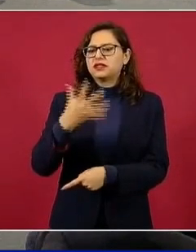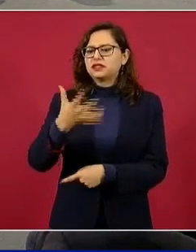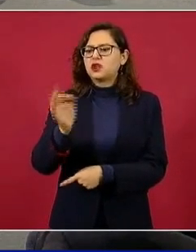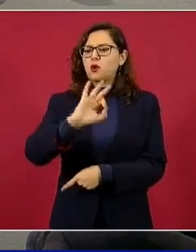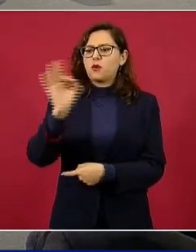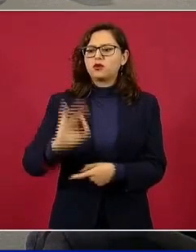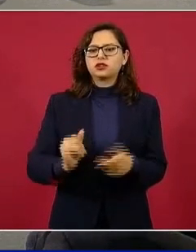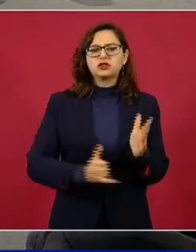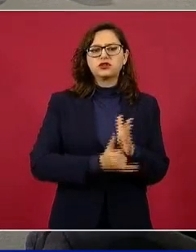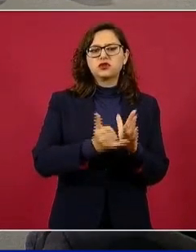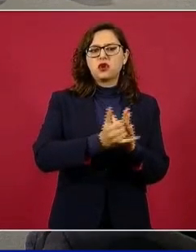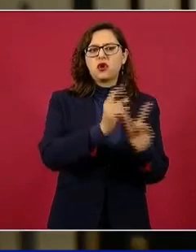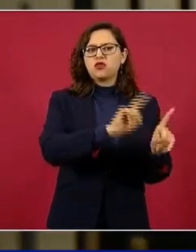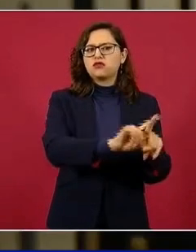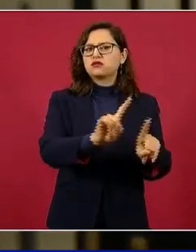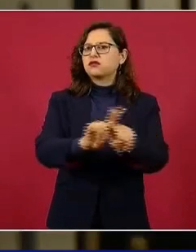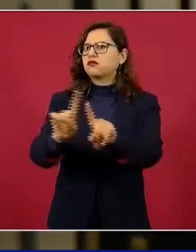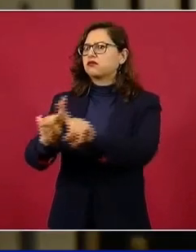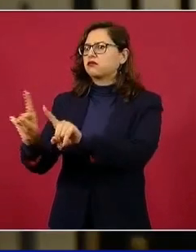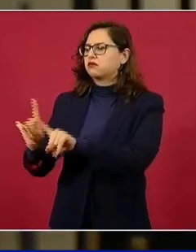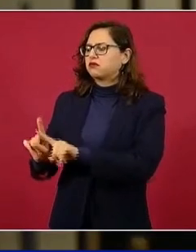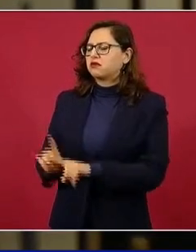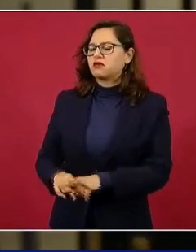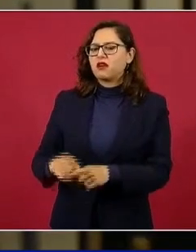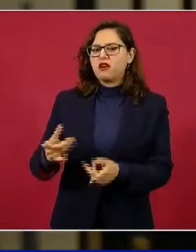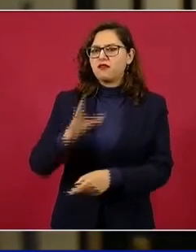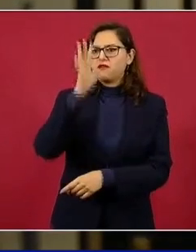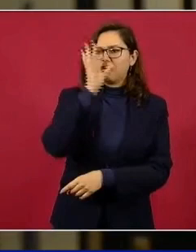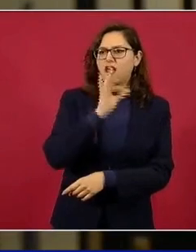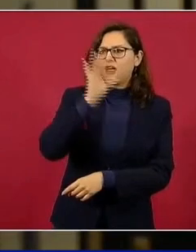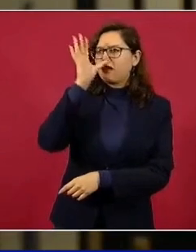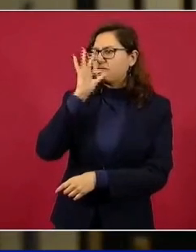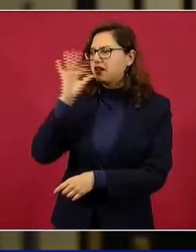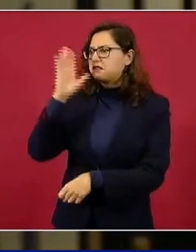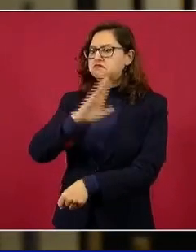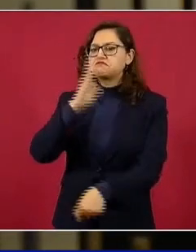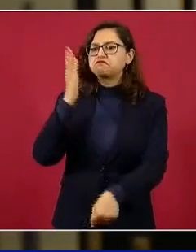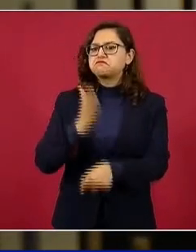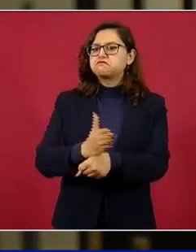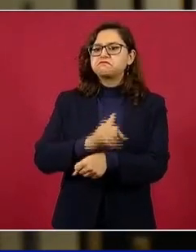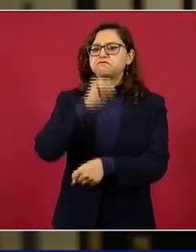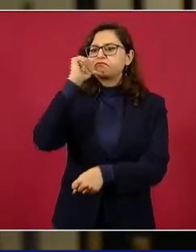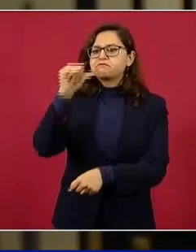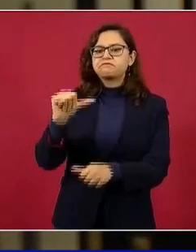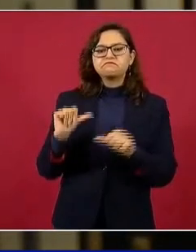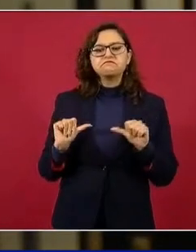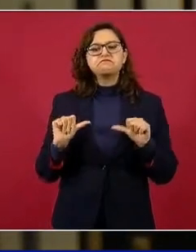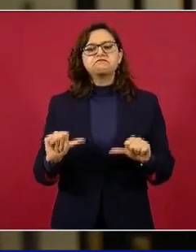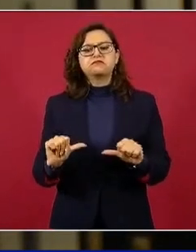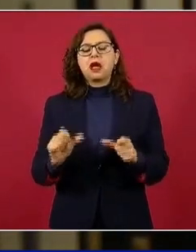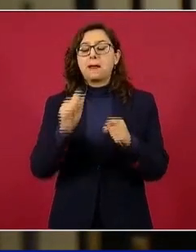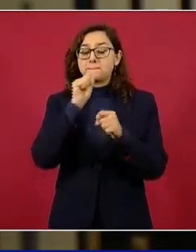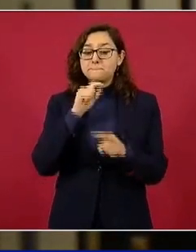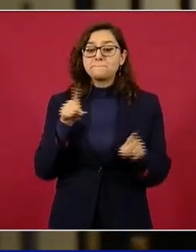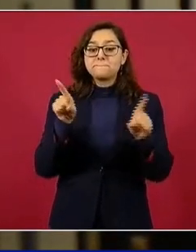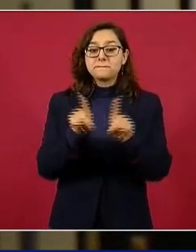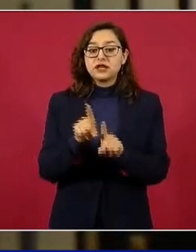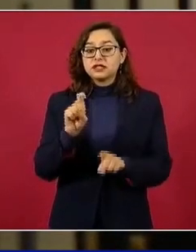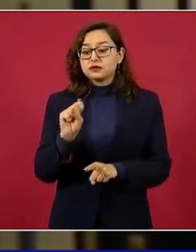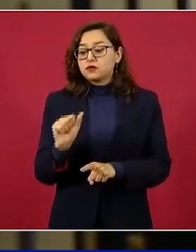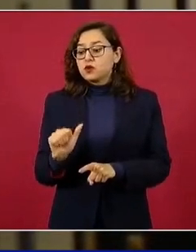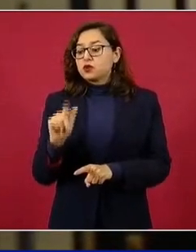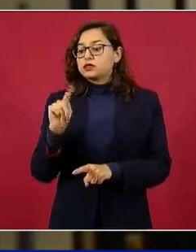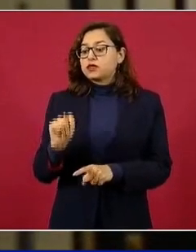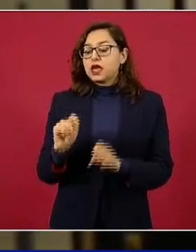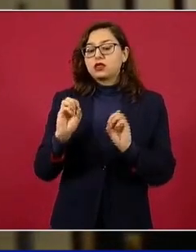de todos los asuntos y lo mismo pasa con los 69 mil millones de sanciones económicas sin cobrar por el SAT o la